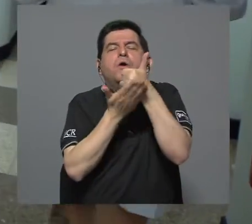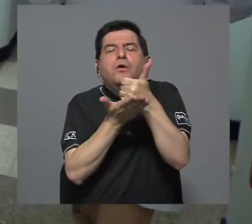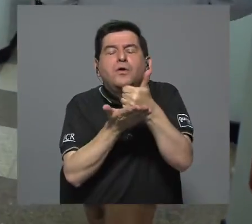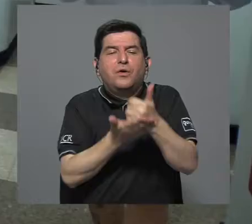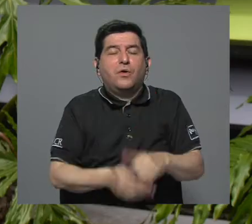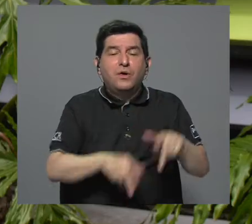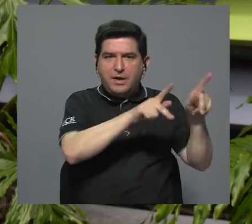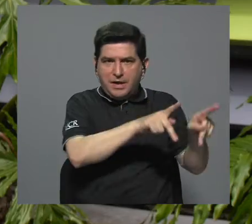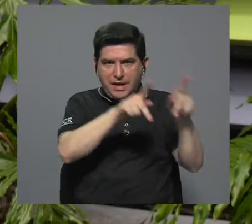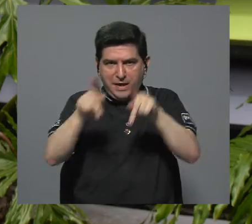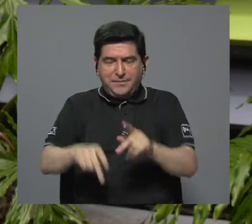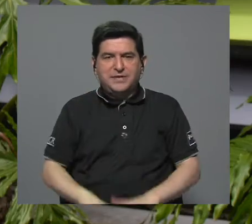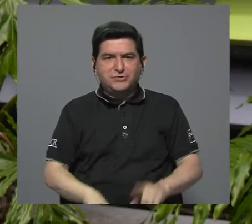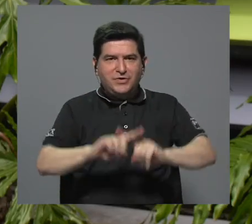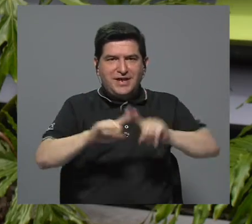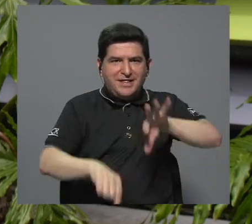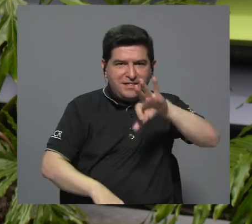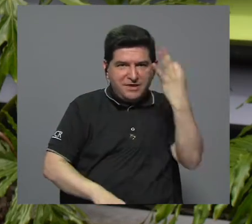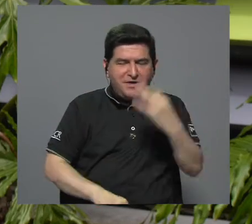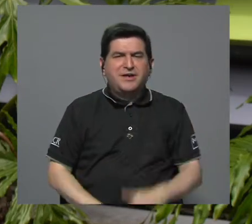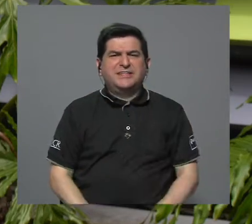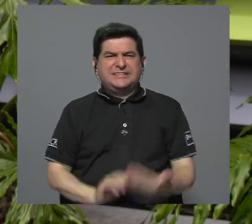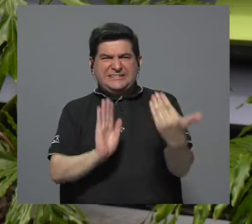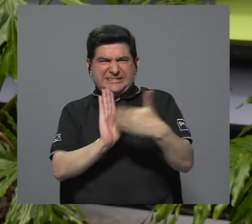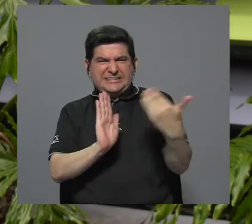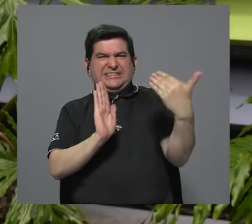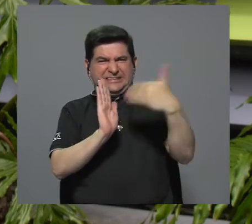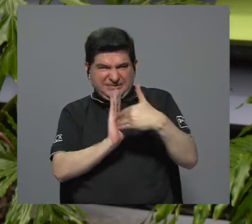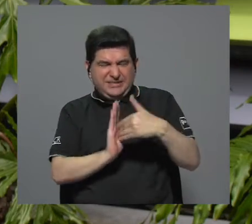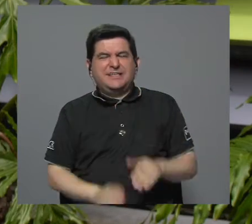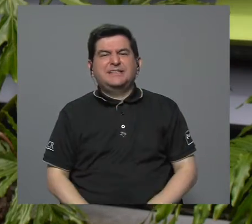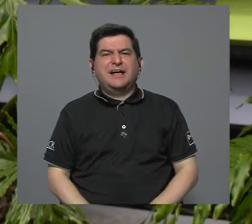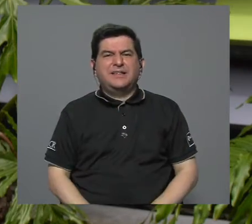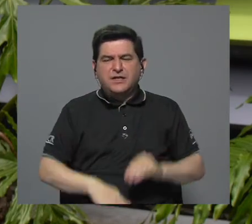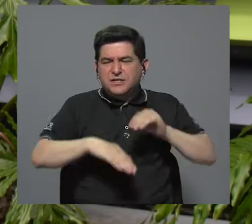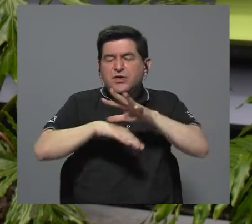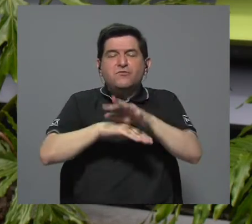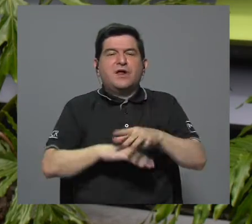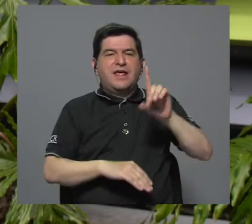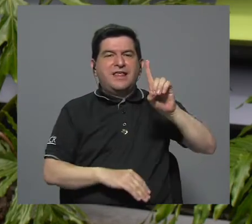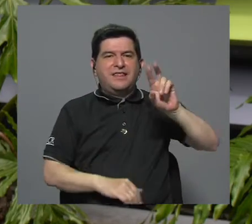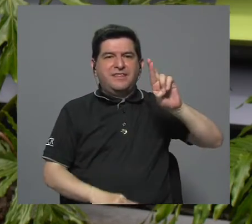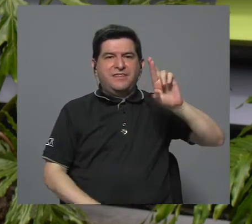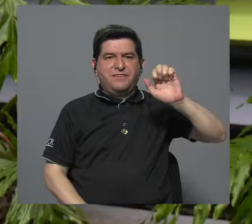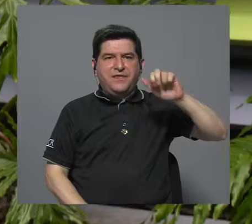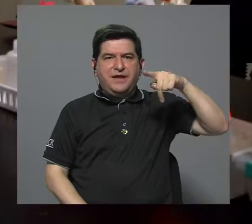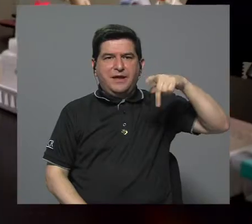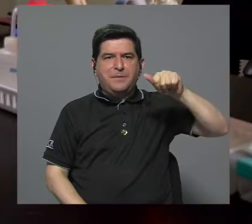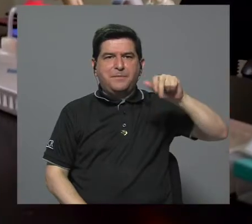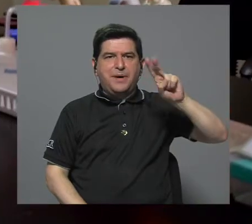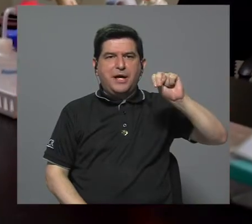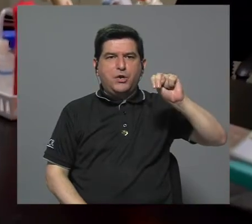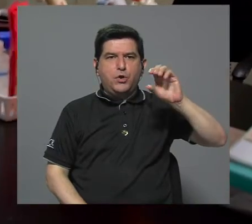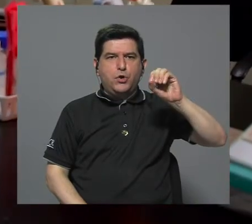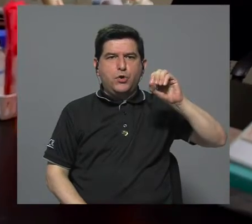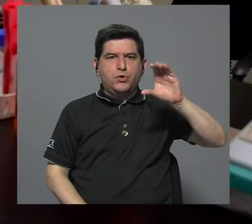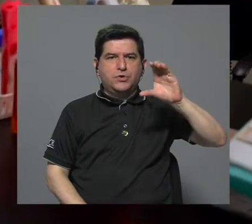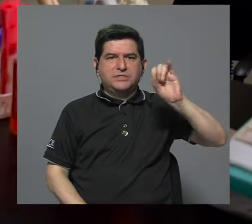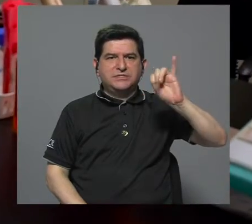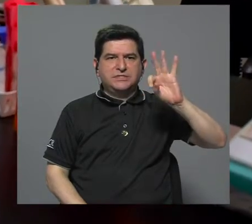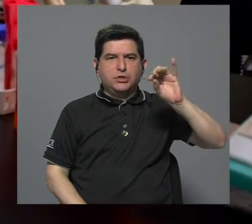de luz a todas estas personas que de una u otra manera hemos sufrido las implicaciones profundas de la